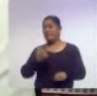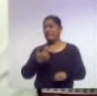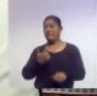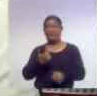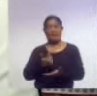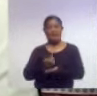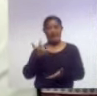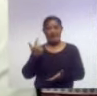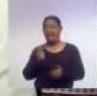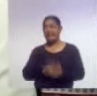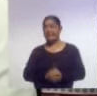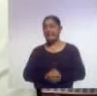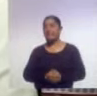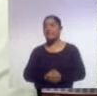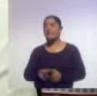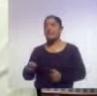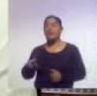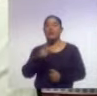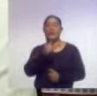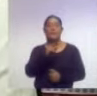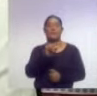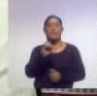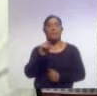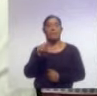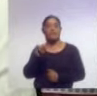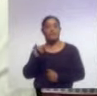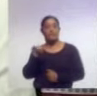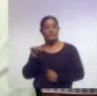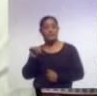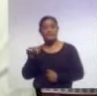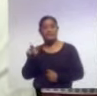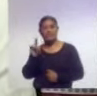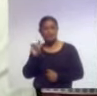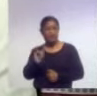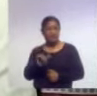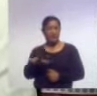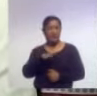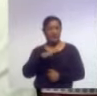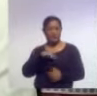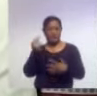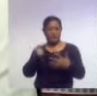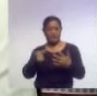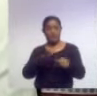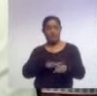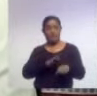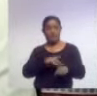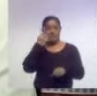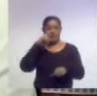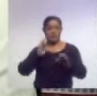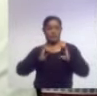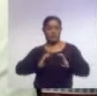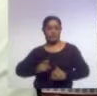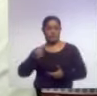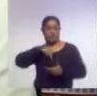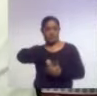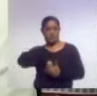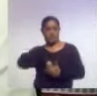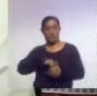proteína pequeña, pero que está compuesta por varios elementos, para el cuerpo le es difícil